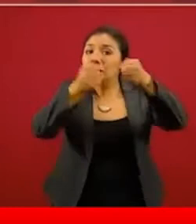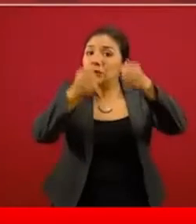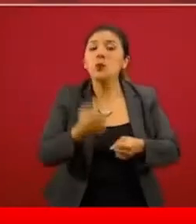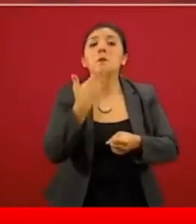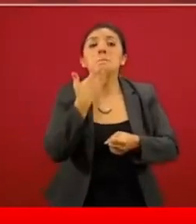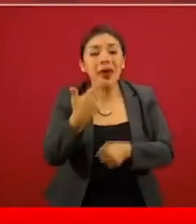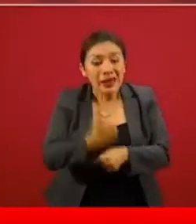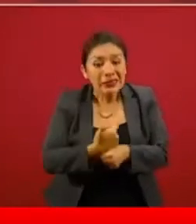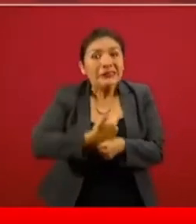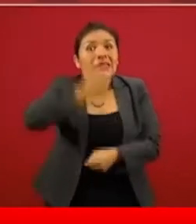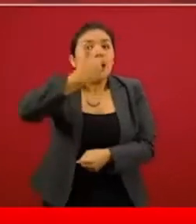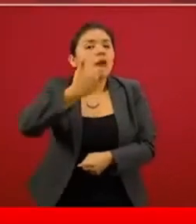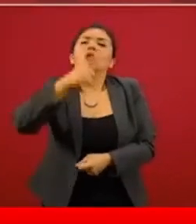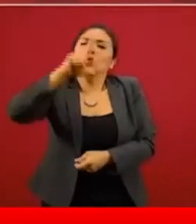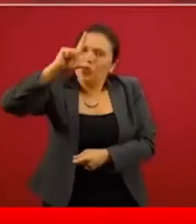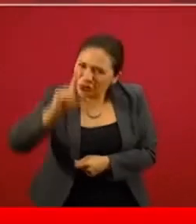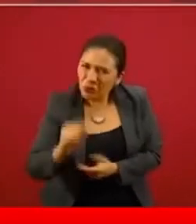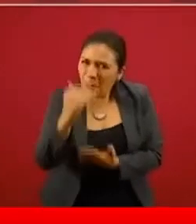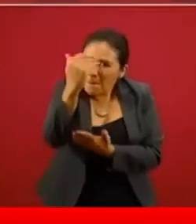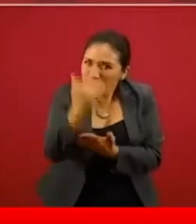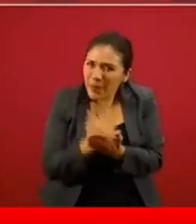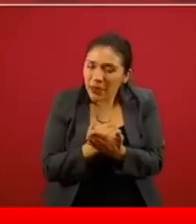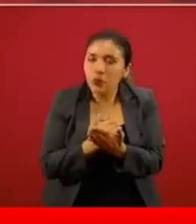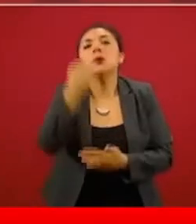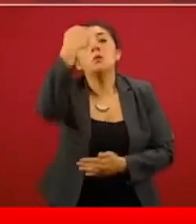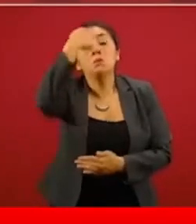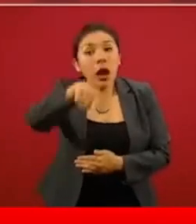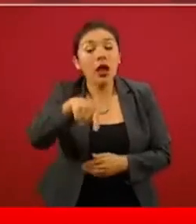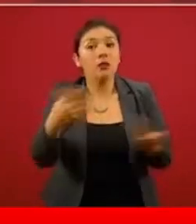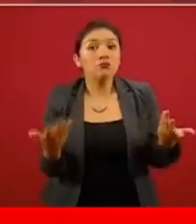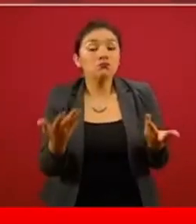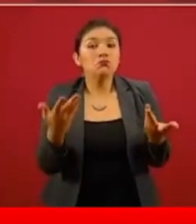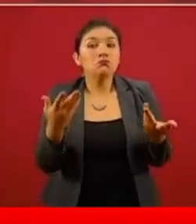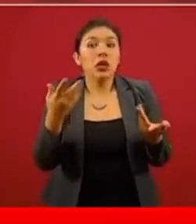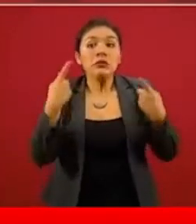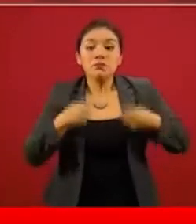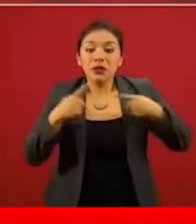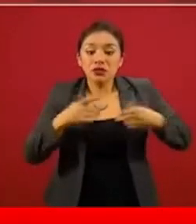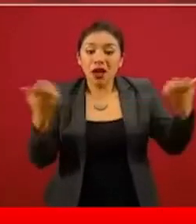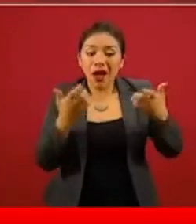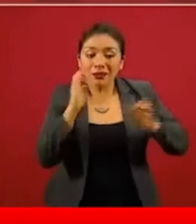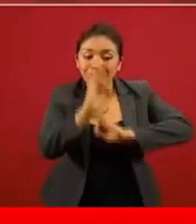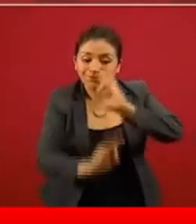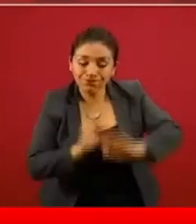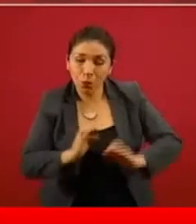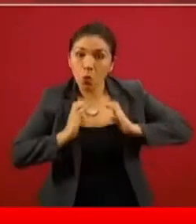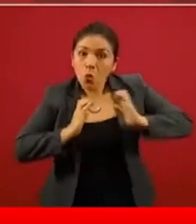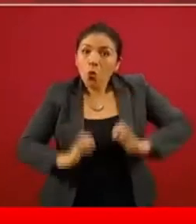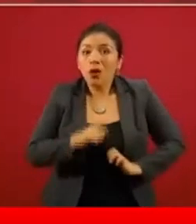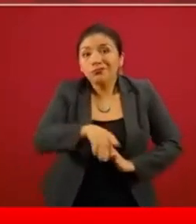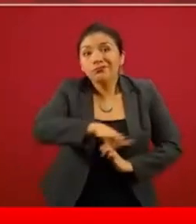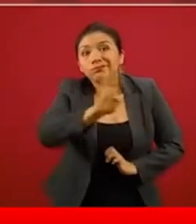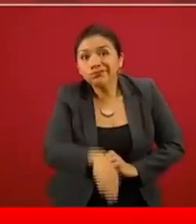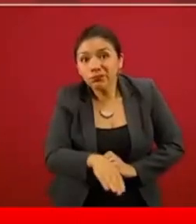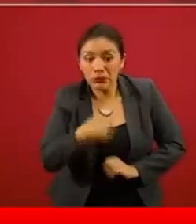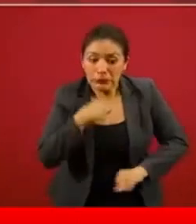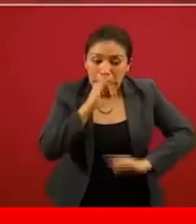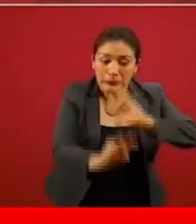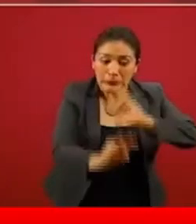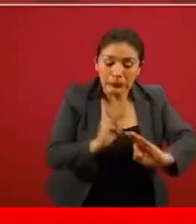riesgo mínimo, el mínimo posible, de que quienes manejan los restos finales pudieran